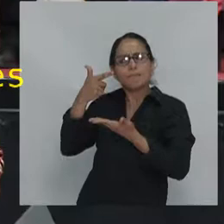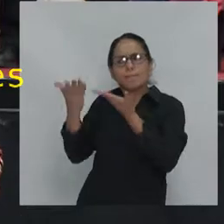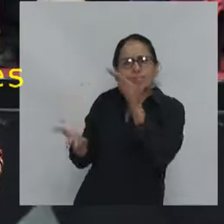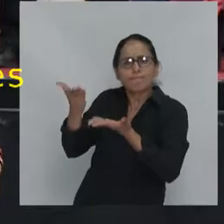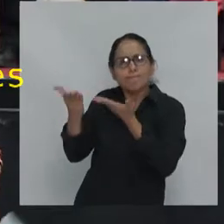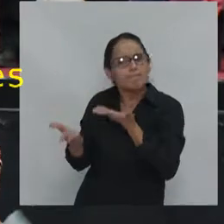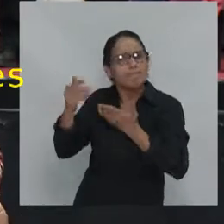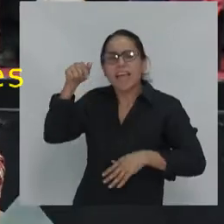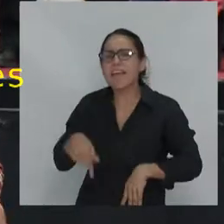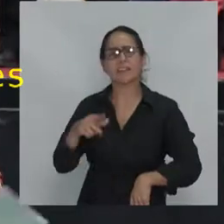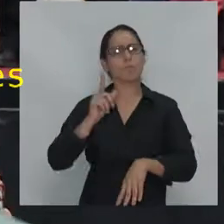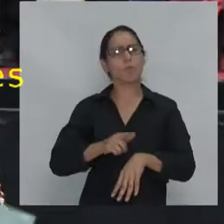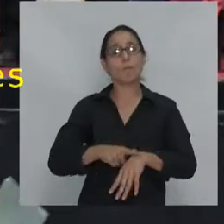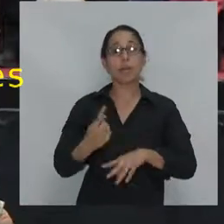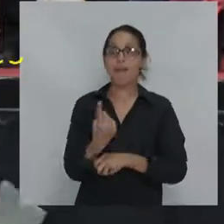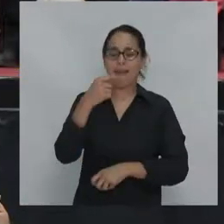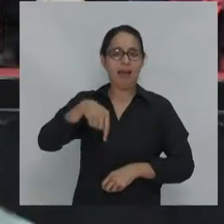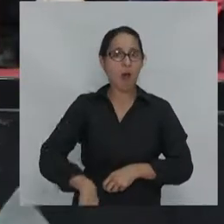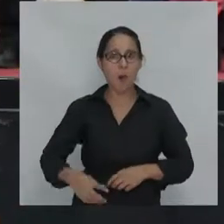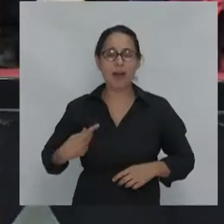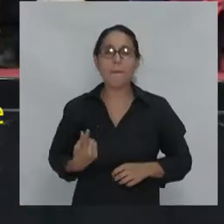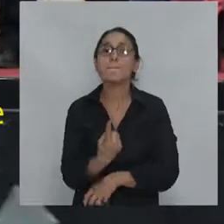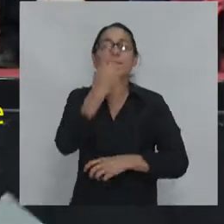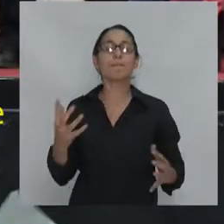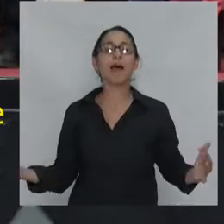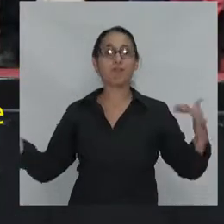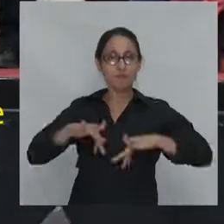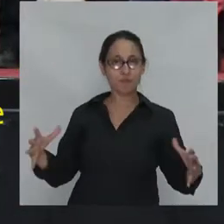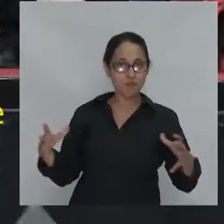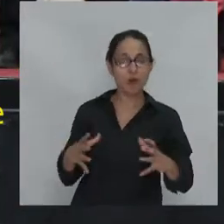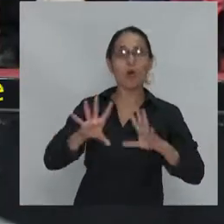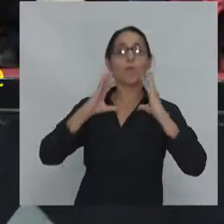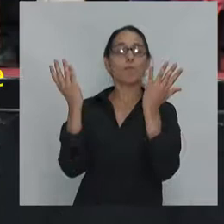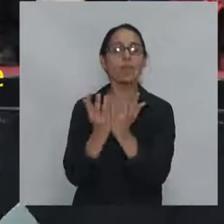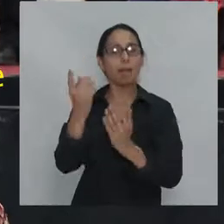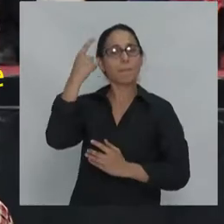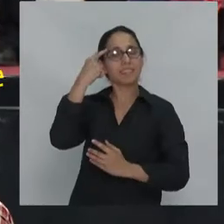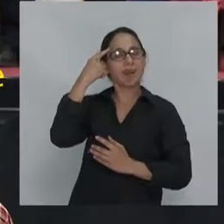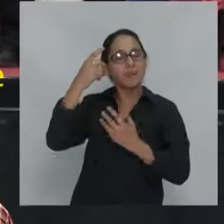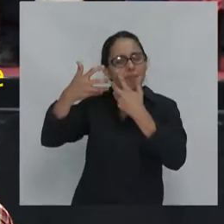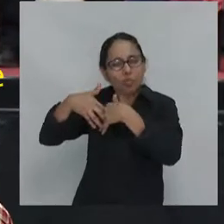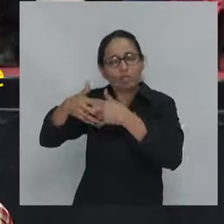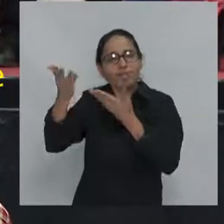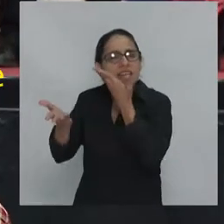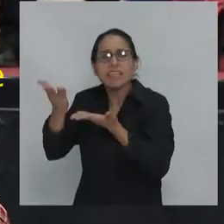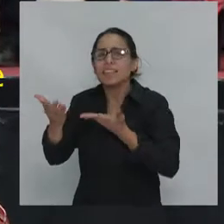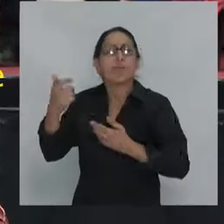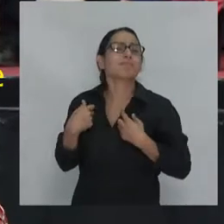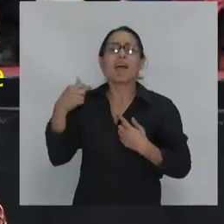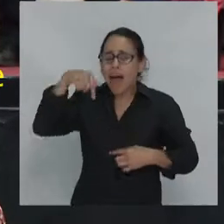el primer foro mundial de pensamiento crítico es esto que nos necesita ahora